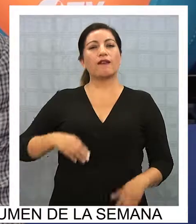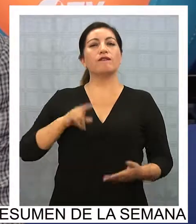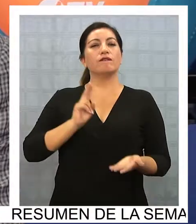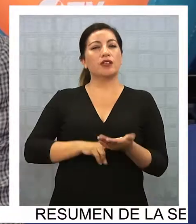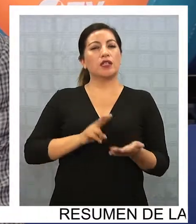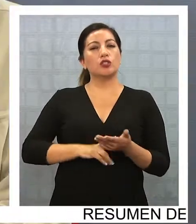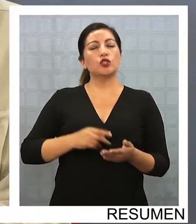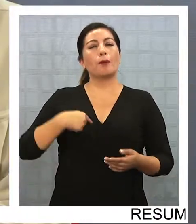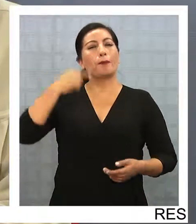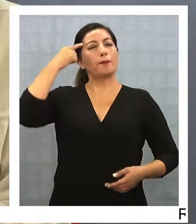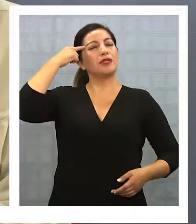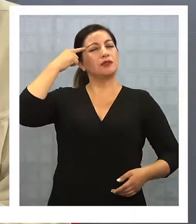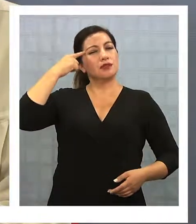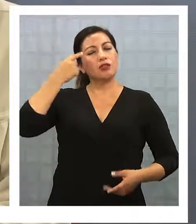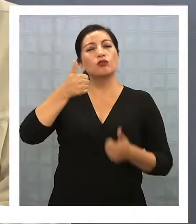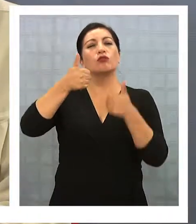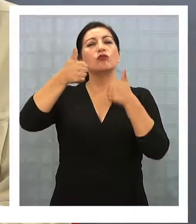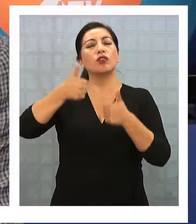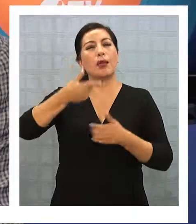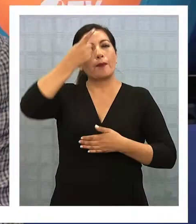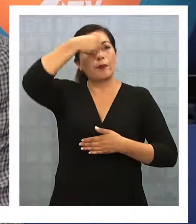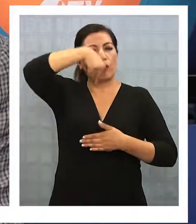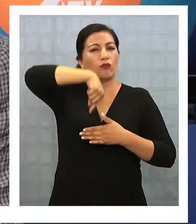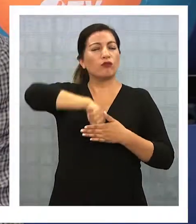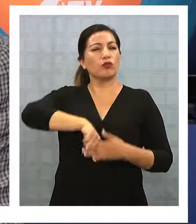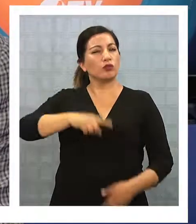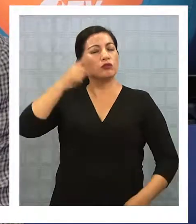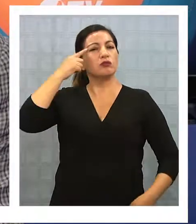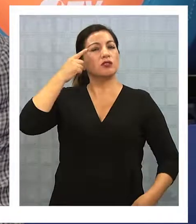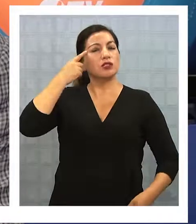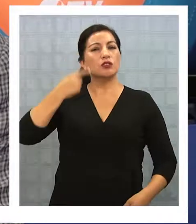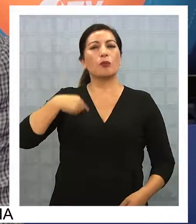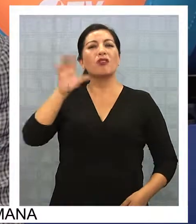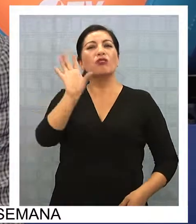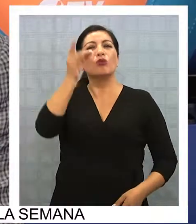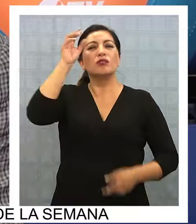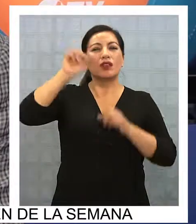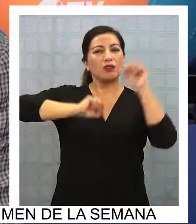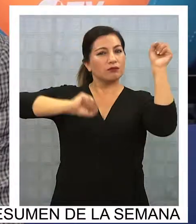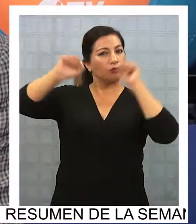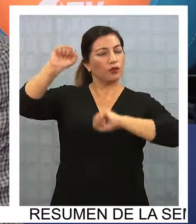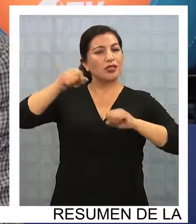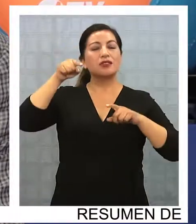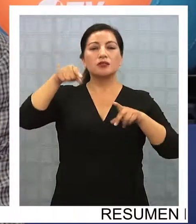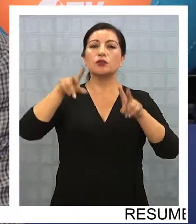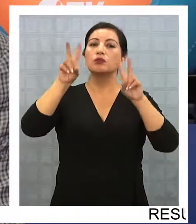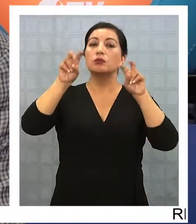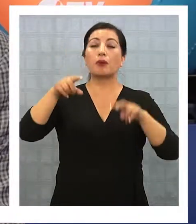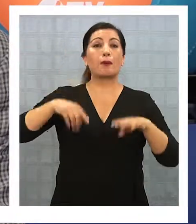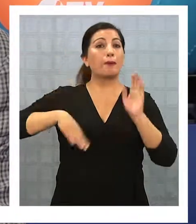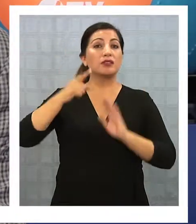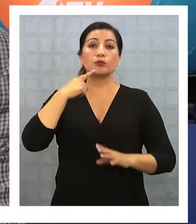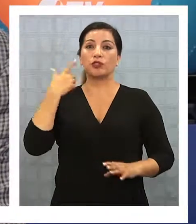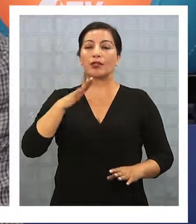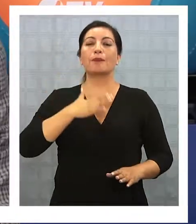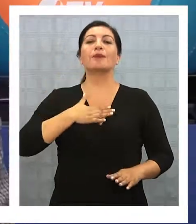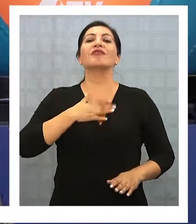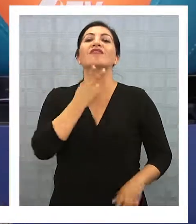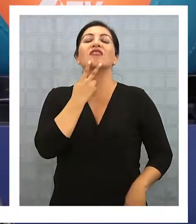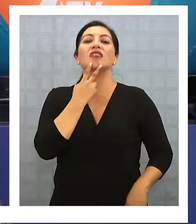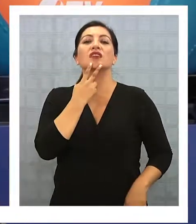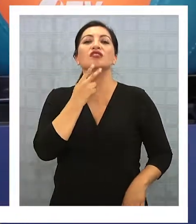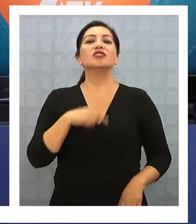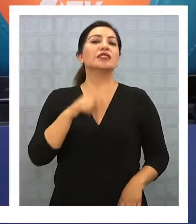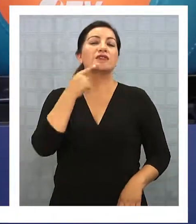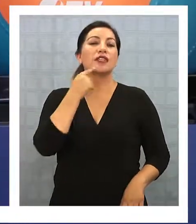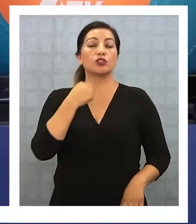medita, profundiza las cosas me di cuenta que la política de alguna manera es una parte demasiado importante de mi vida entonces no